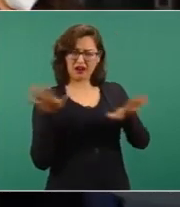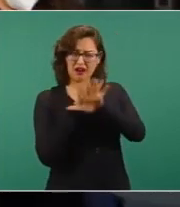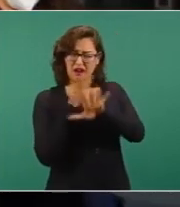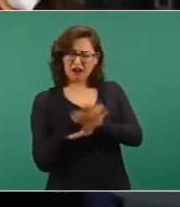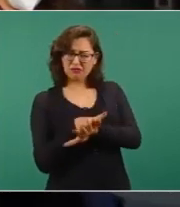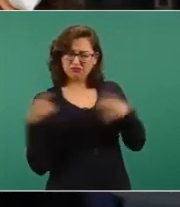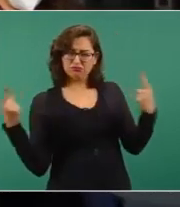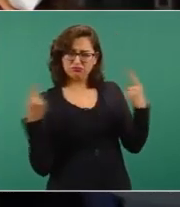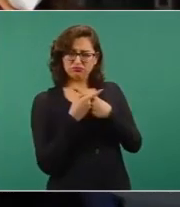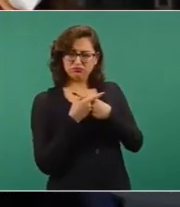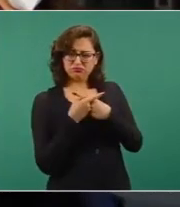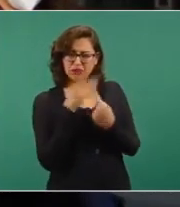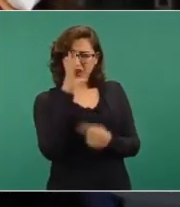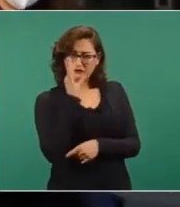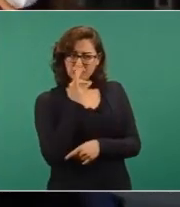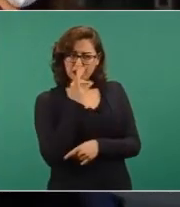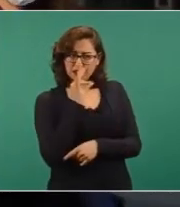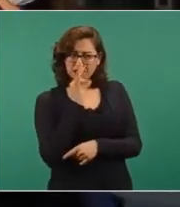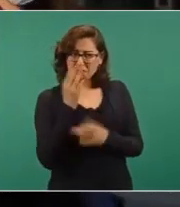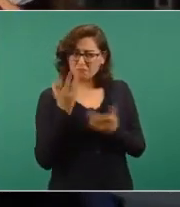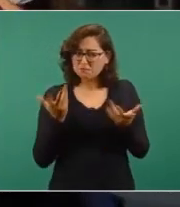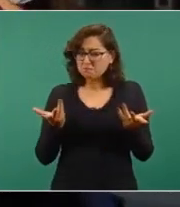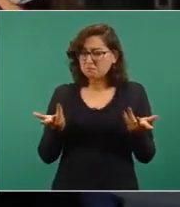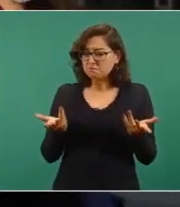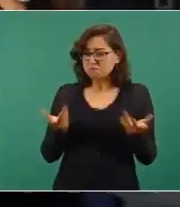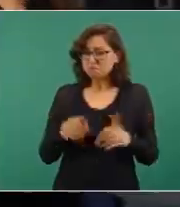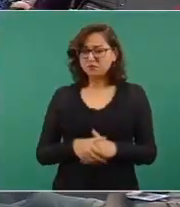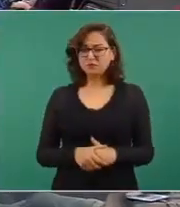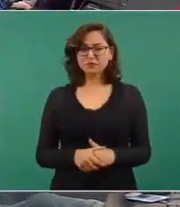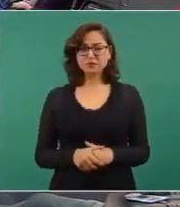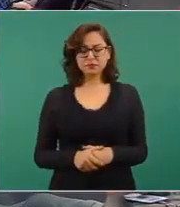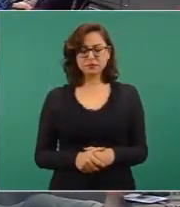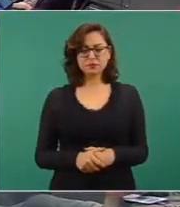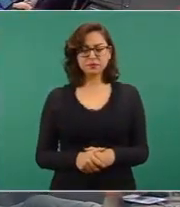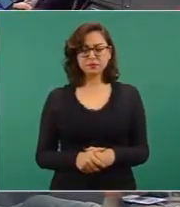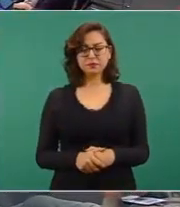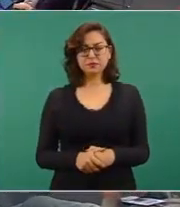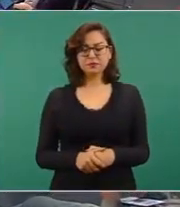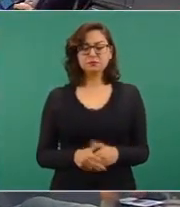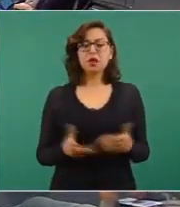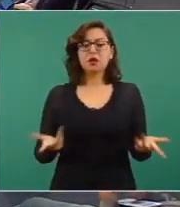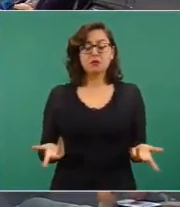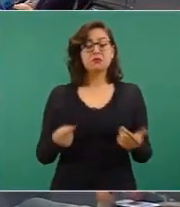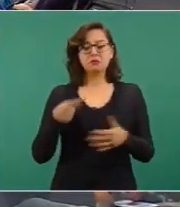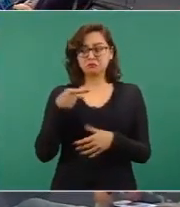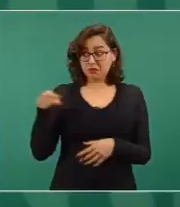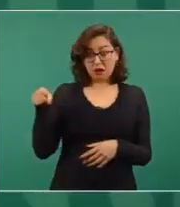hecho en la primera limpia que hubo en la Conagua, presidente? Vamos a revisar todo.